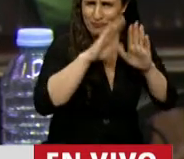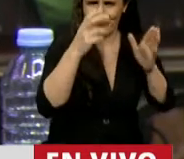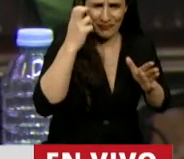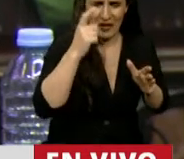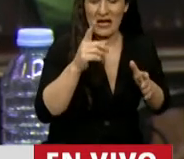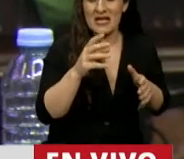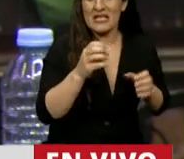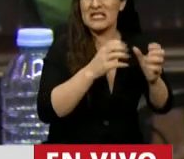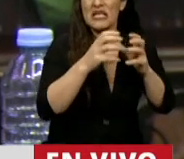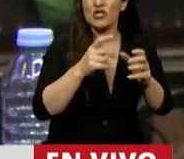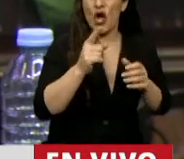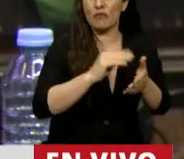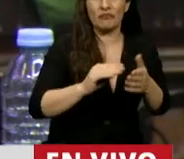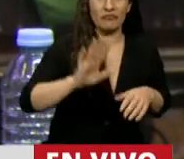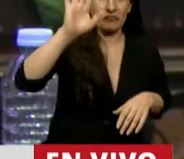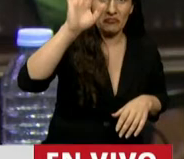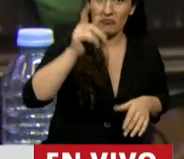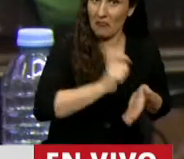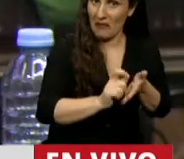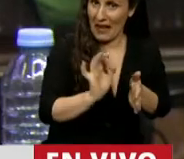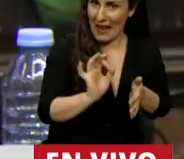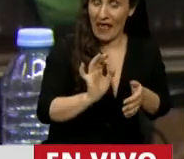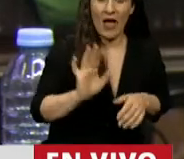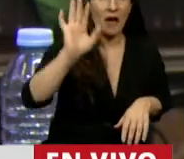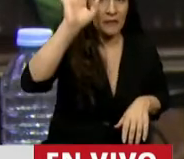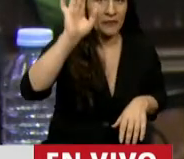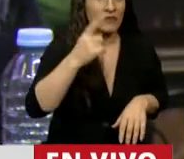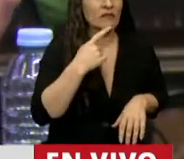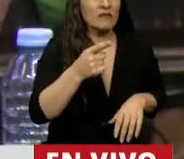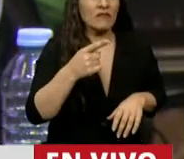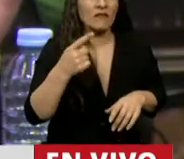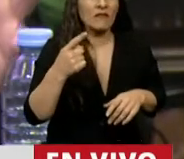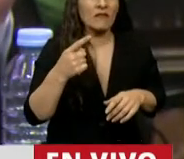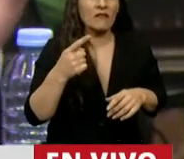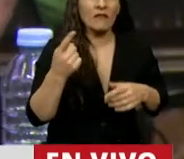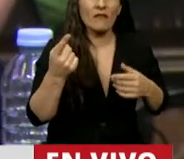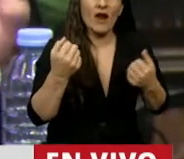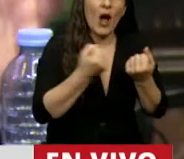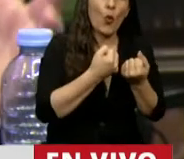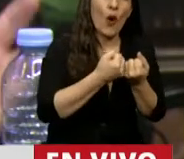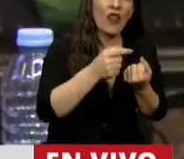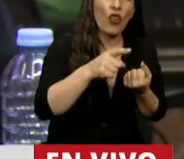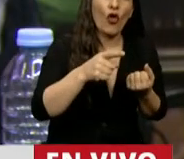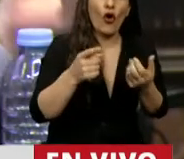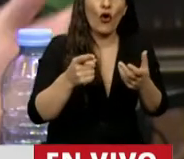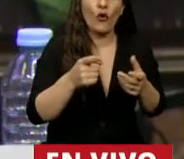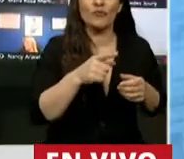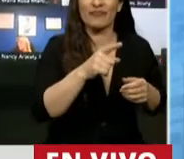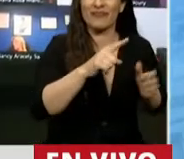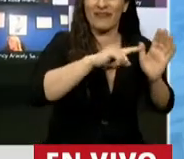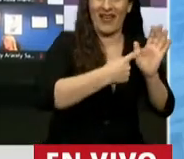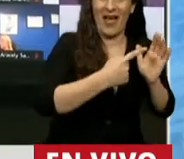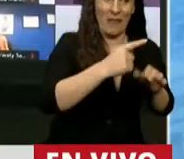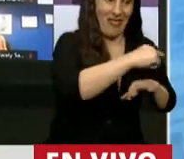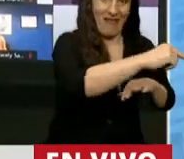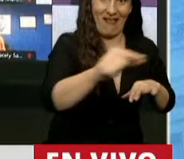una sesión levantó la mano sin haber sido autor del proyecto y se pusieron de acuerdo entre la gran mayoría que integra el AMBA, el